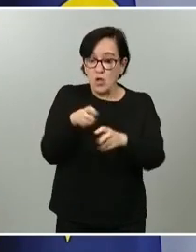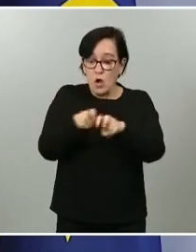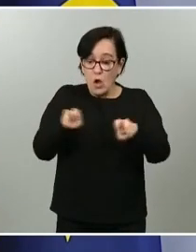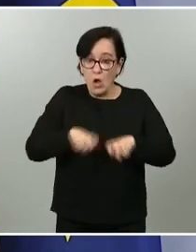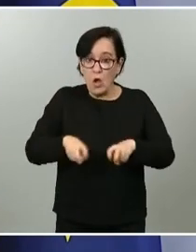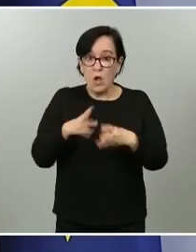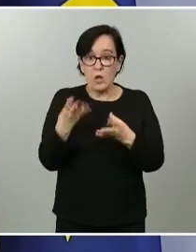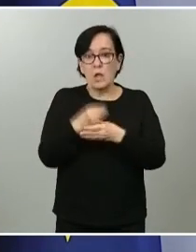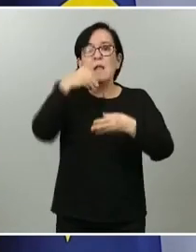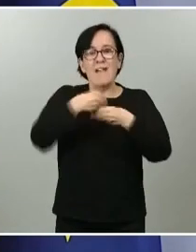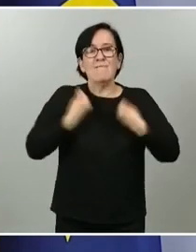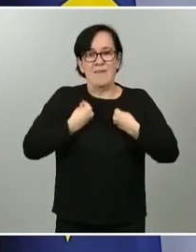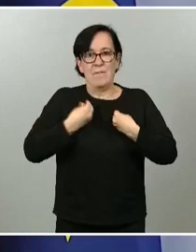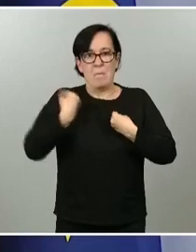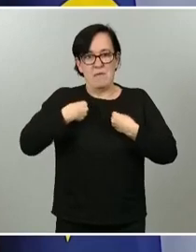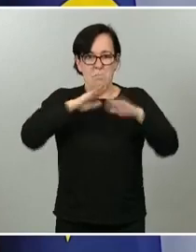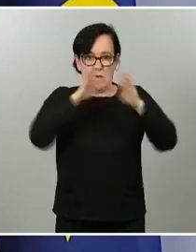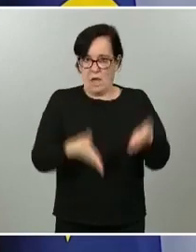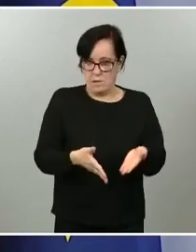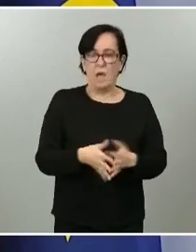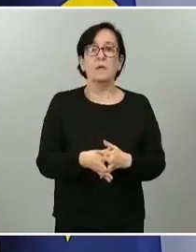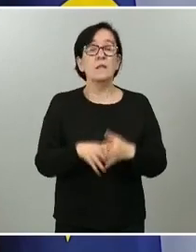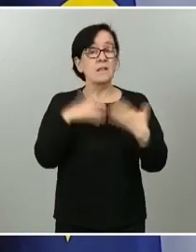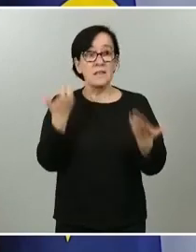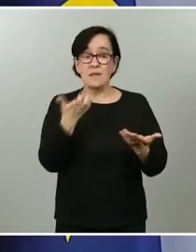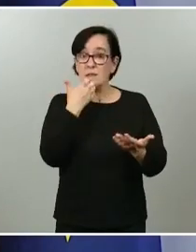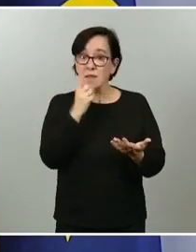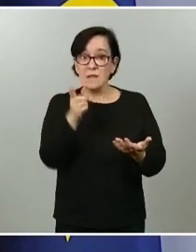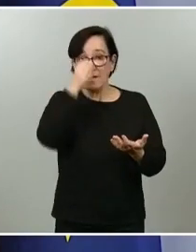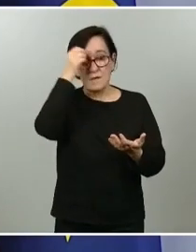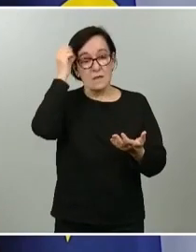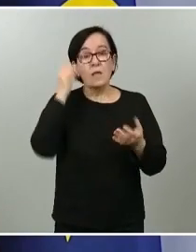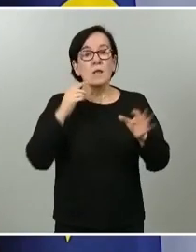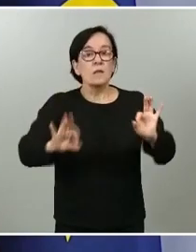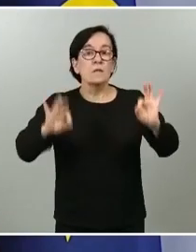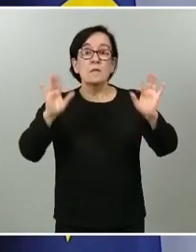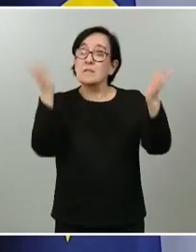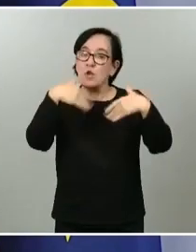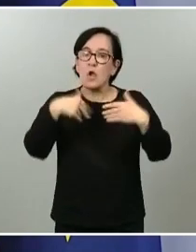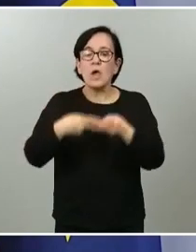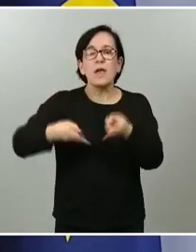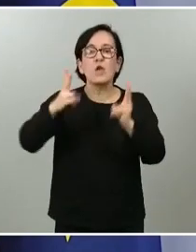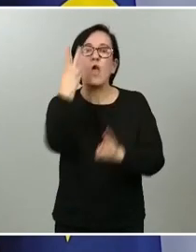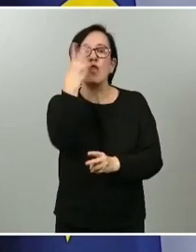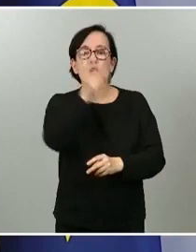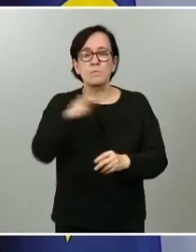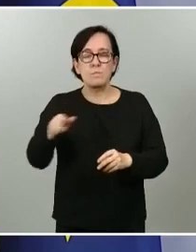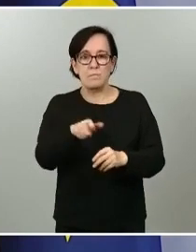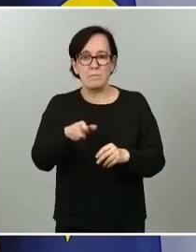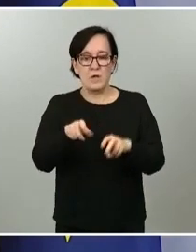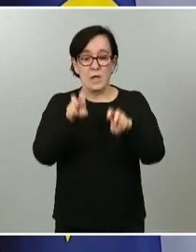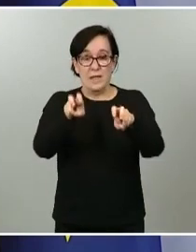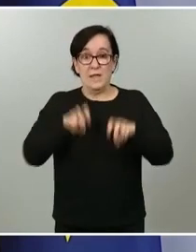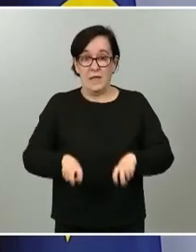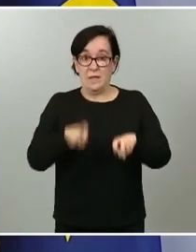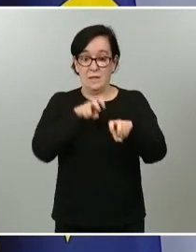convivientes en la misma unidad familiar y cuando no se dice circunstancia, se autoriza a dos personas por cada fila de asientos, siempre